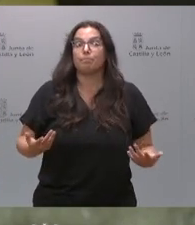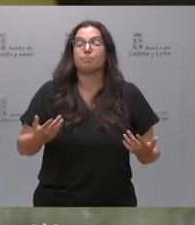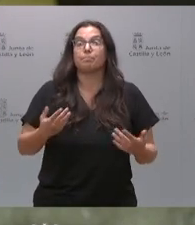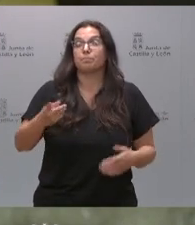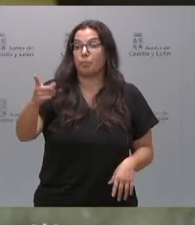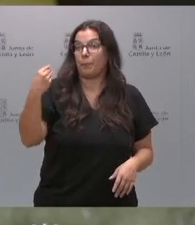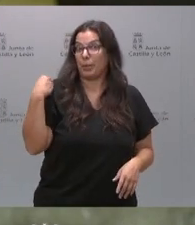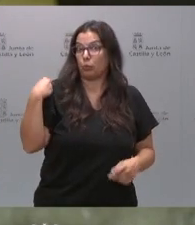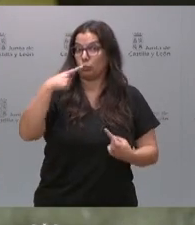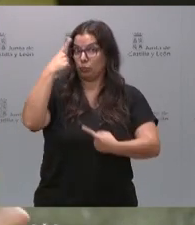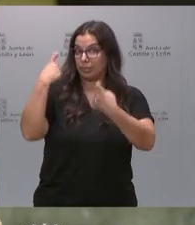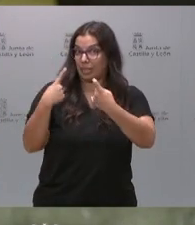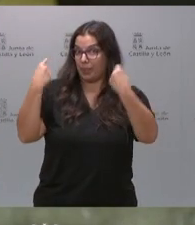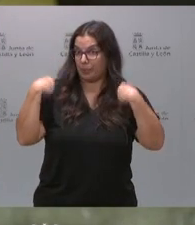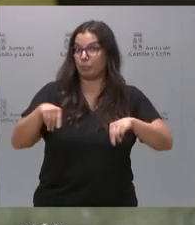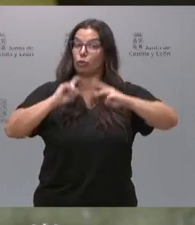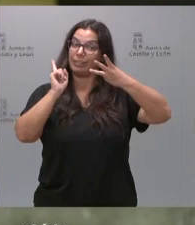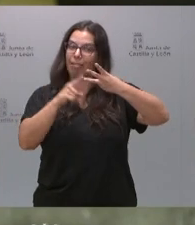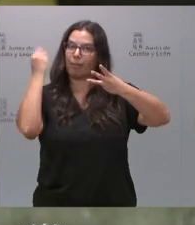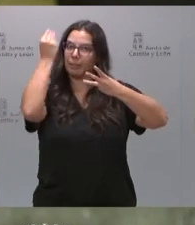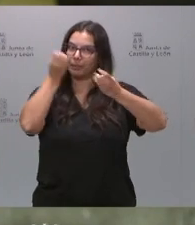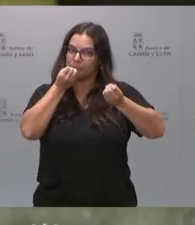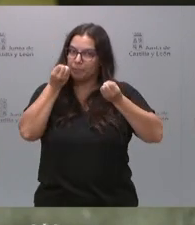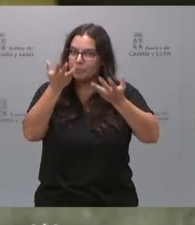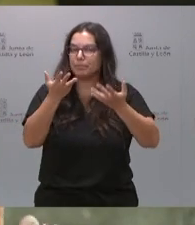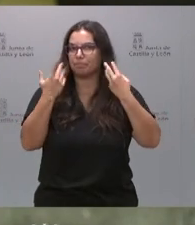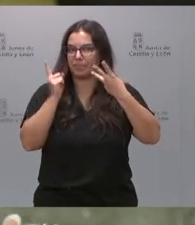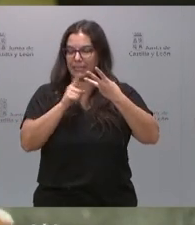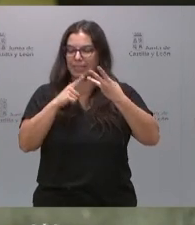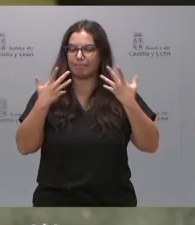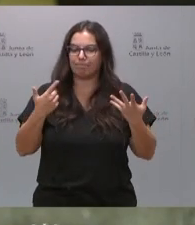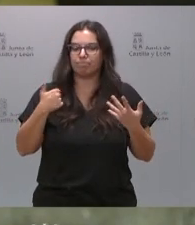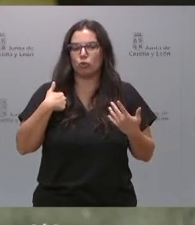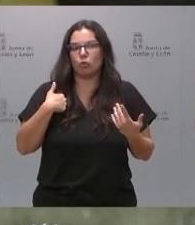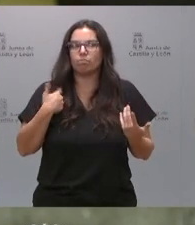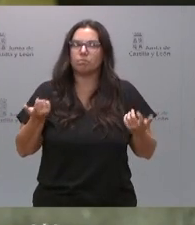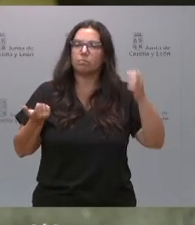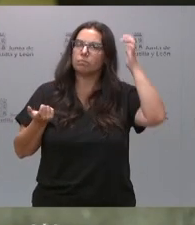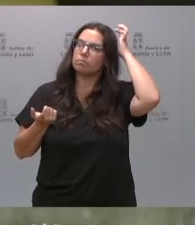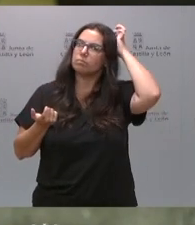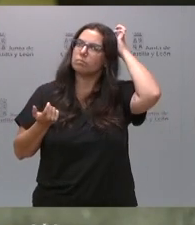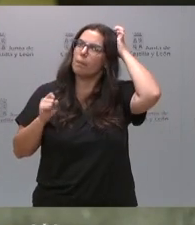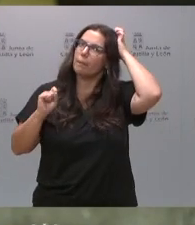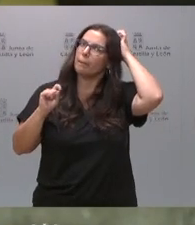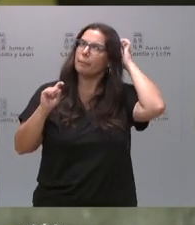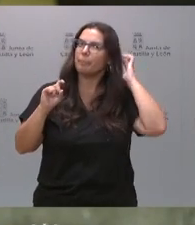pregunta que usted me hace, la tercera consideración que tengo que hacer, voy a ponerme en primer lugar,